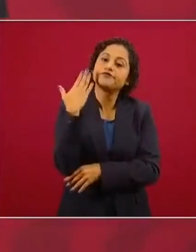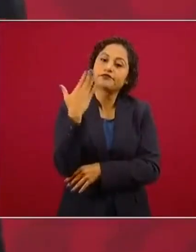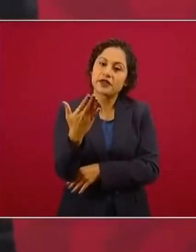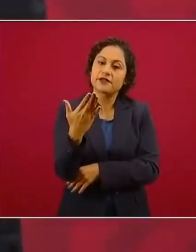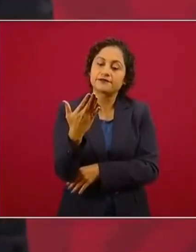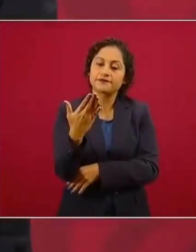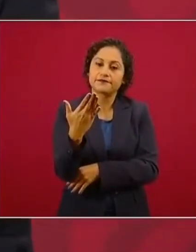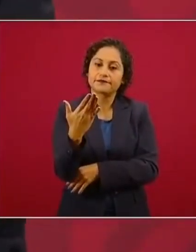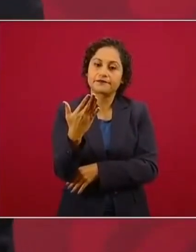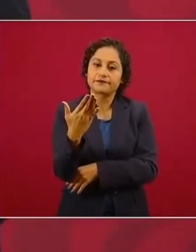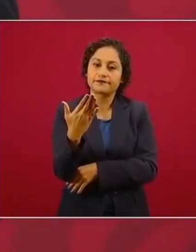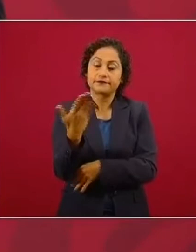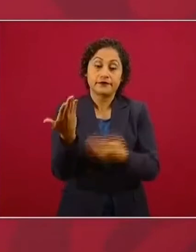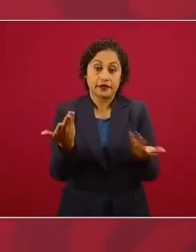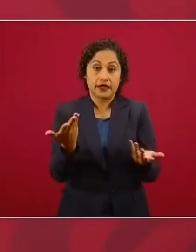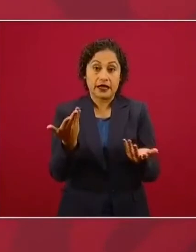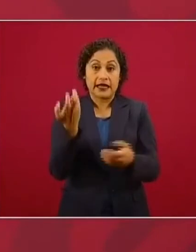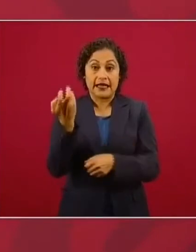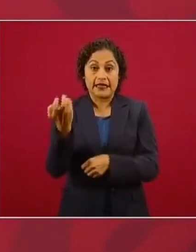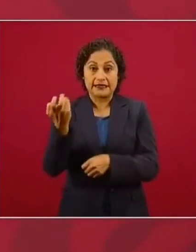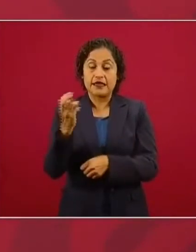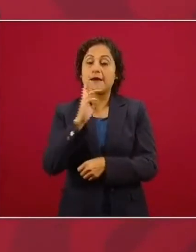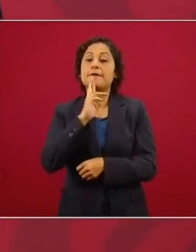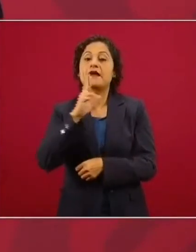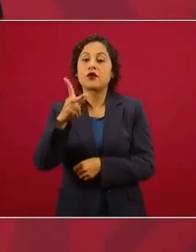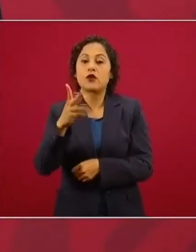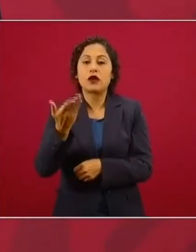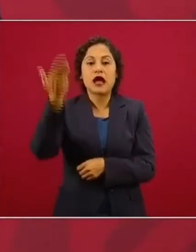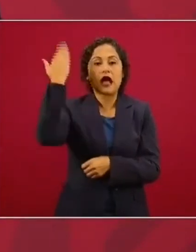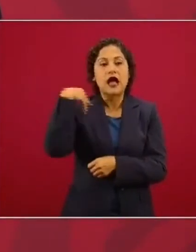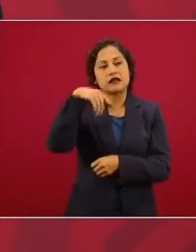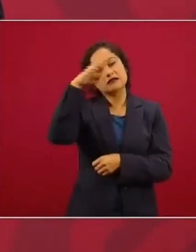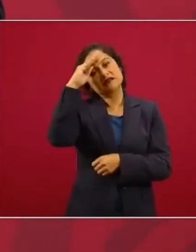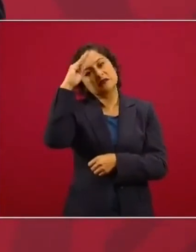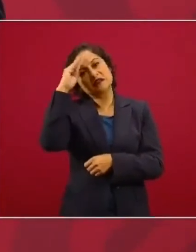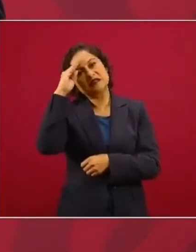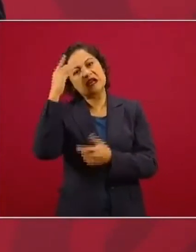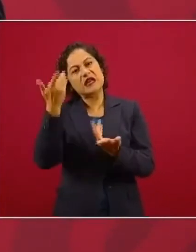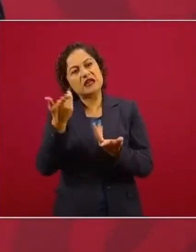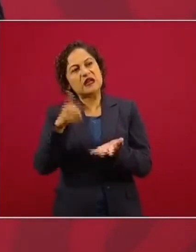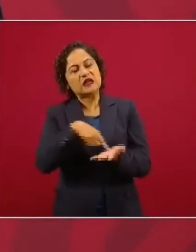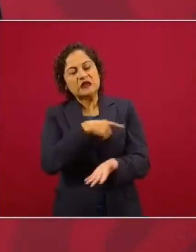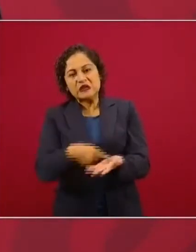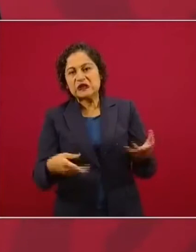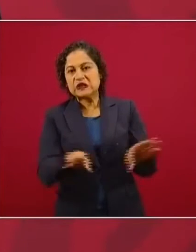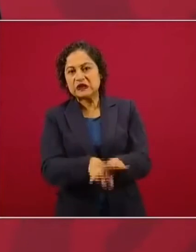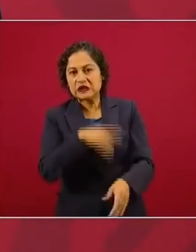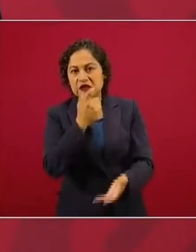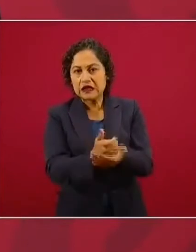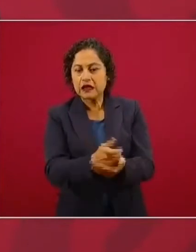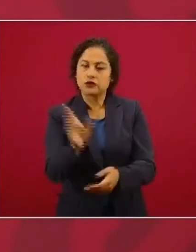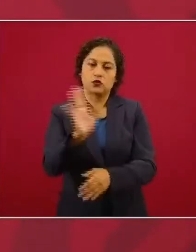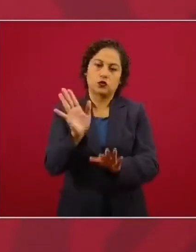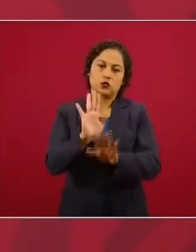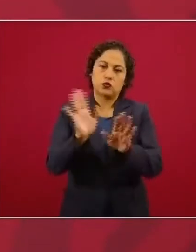haya optado por la suspensión del pago de la deuda. Esto es estabilidad, esto